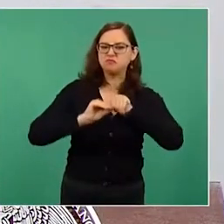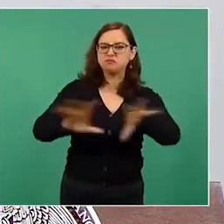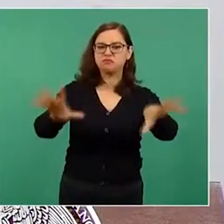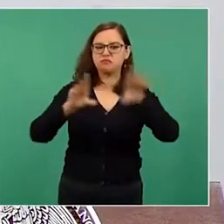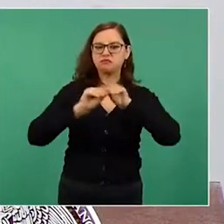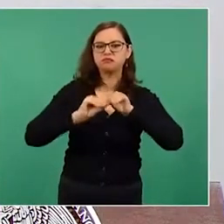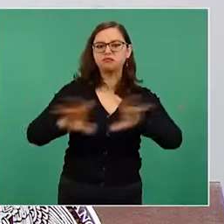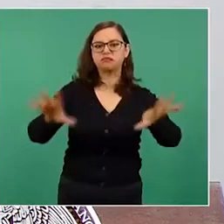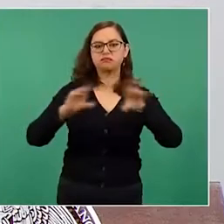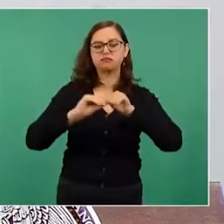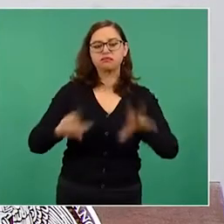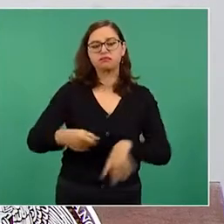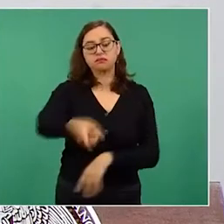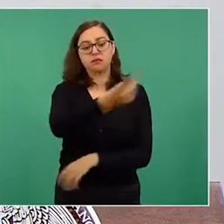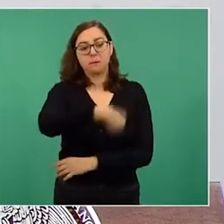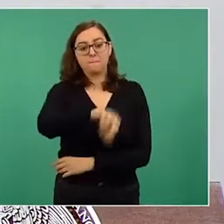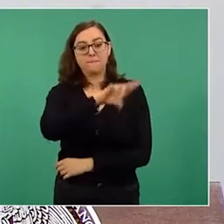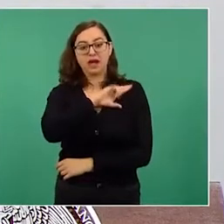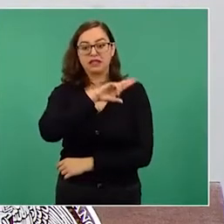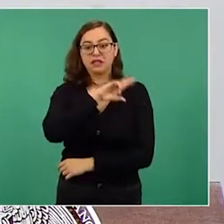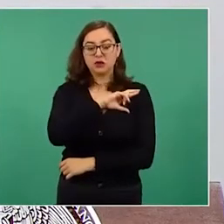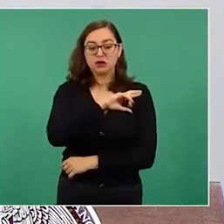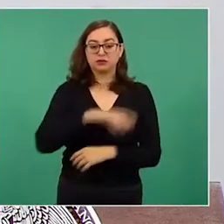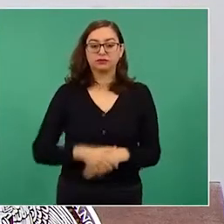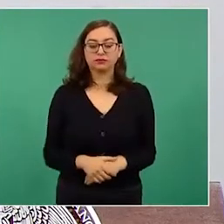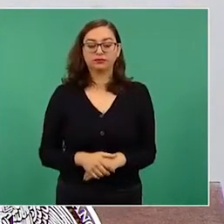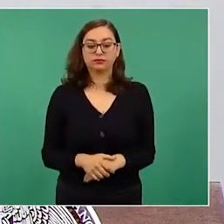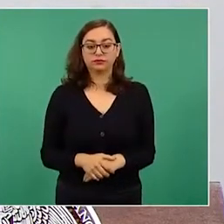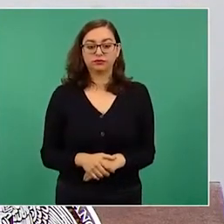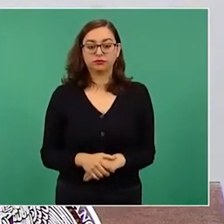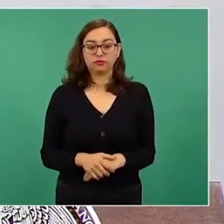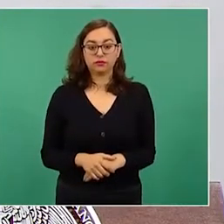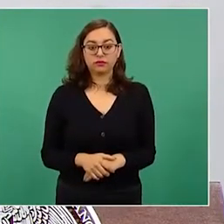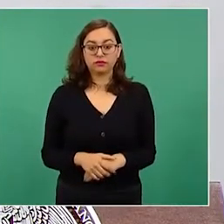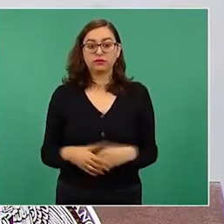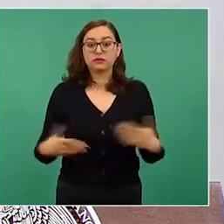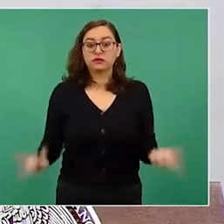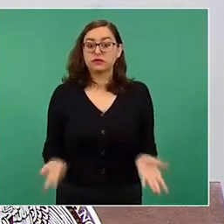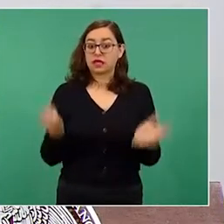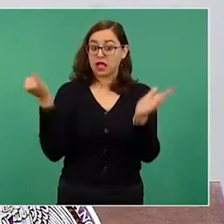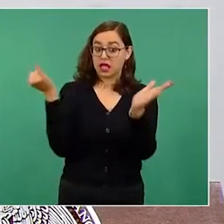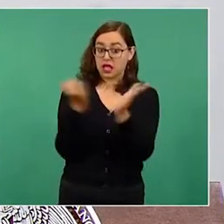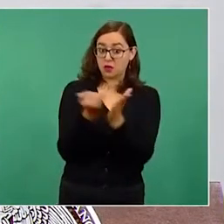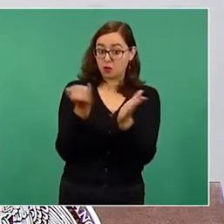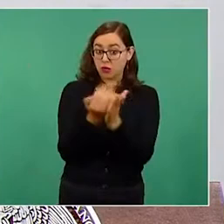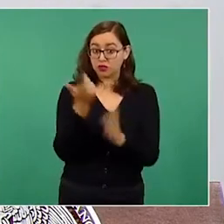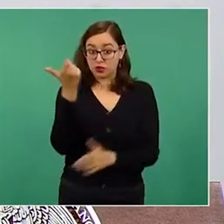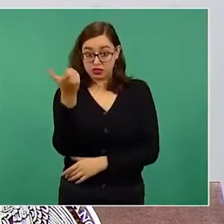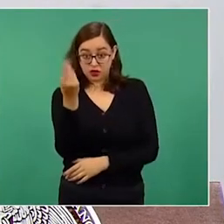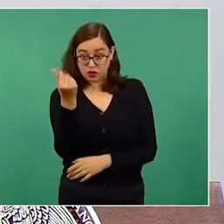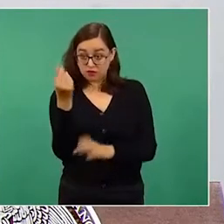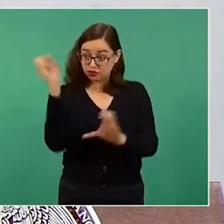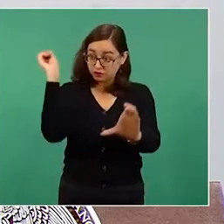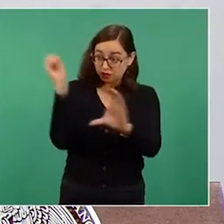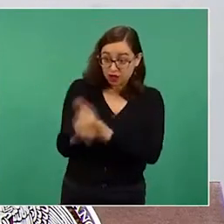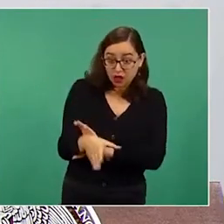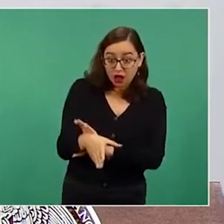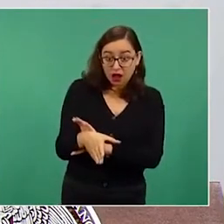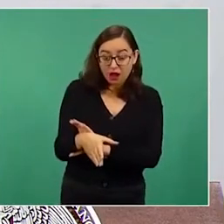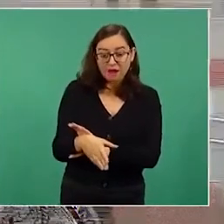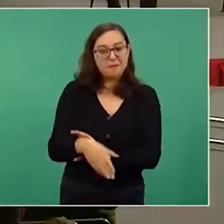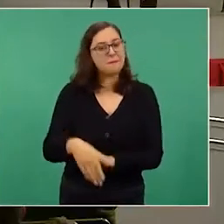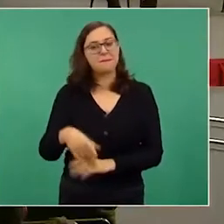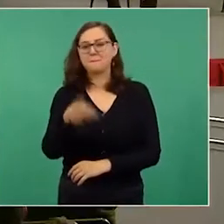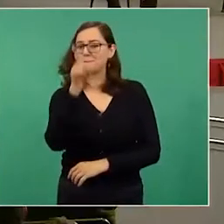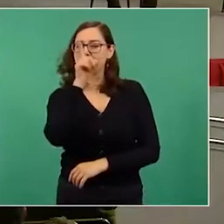voceros del sector privado. Falso que vaya a haber impuestos por depósitos en efectivo. Por ejemplo, la